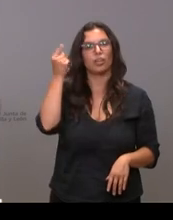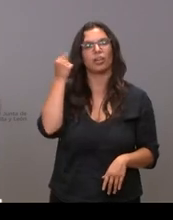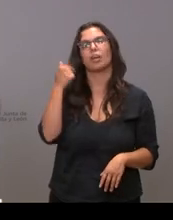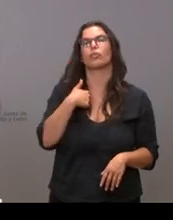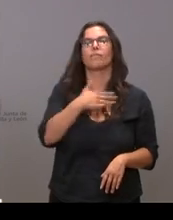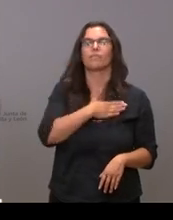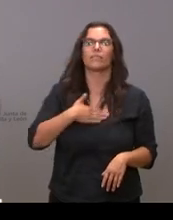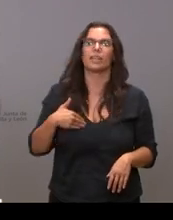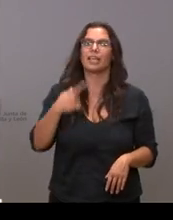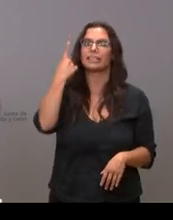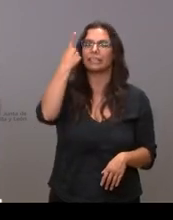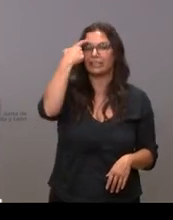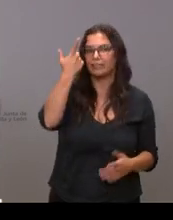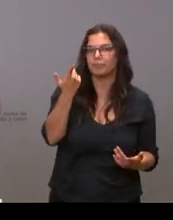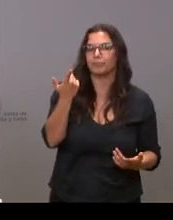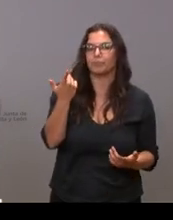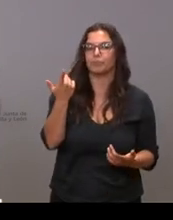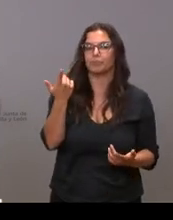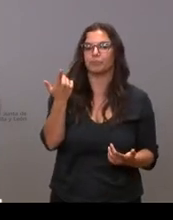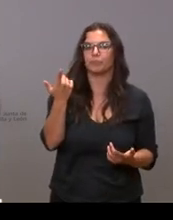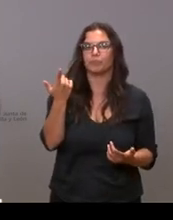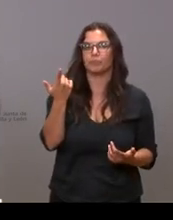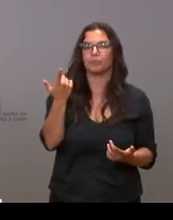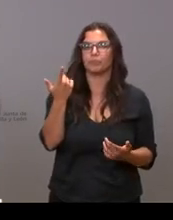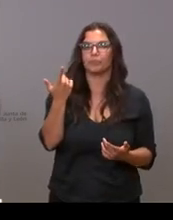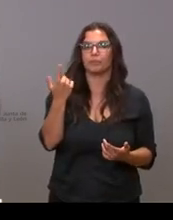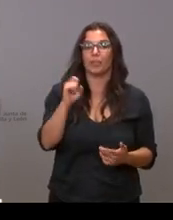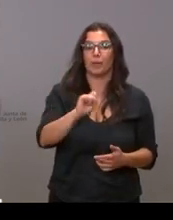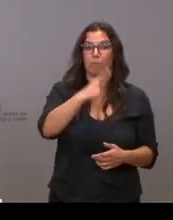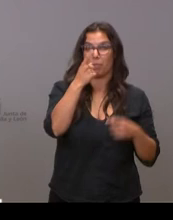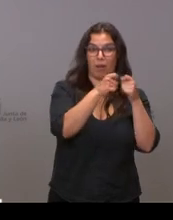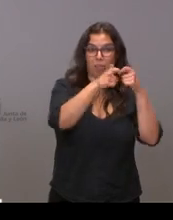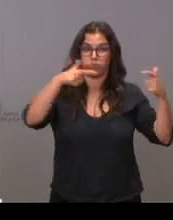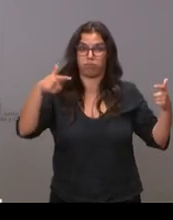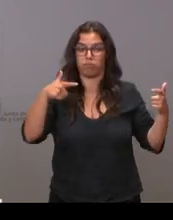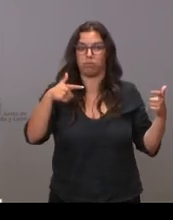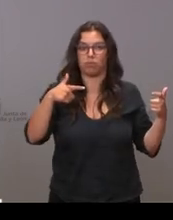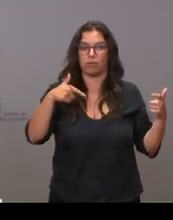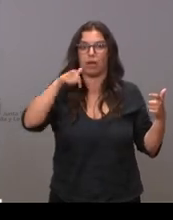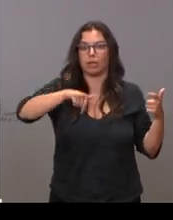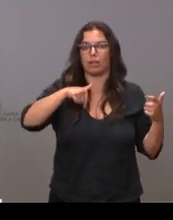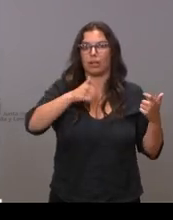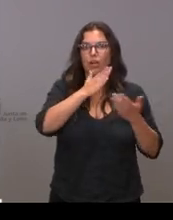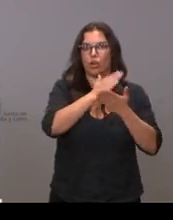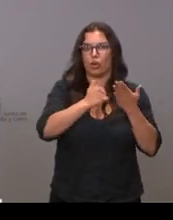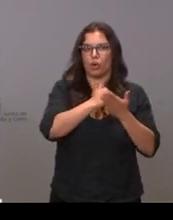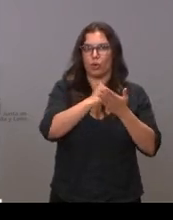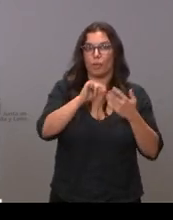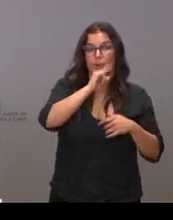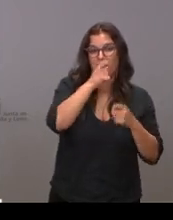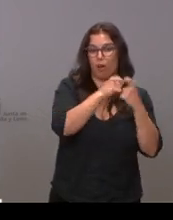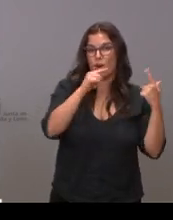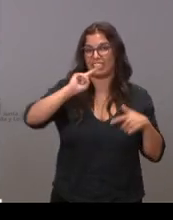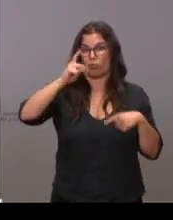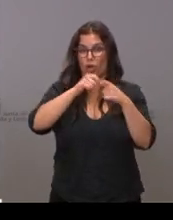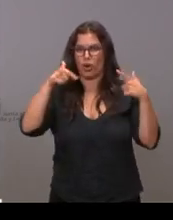quería saber por qué en la primera ola fuimos de las comunidades en la primera y en la segunda de las comunidades